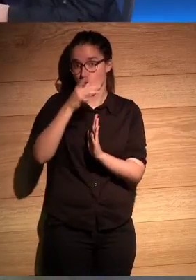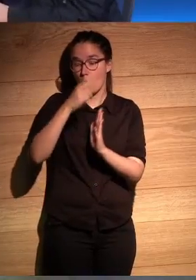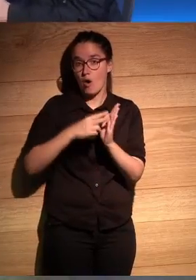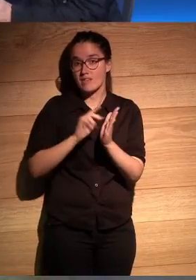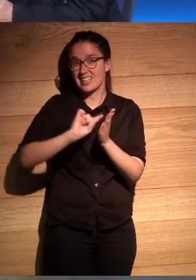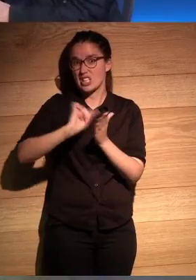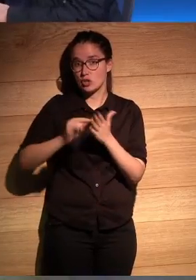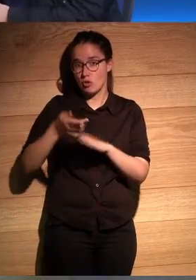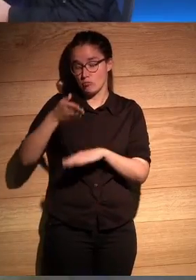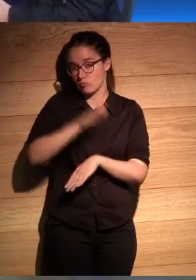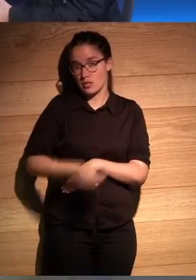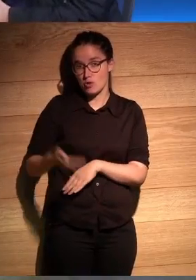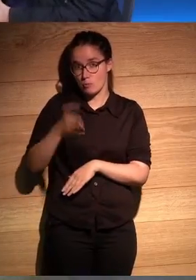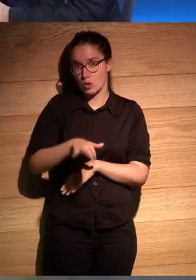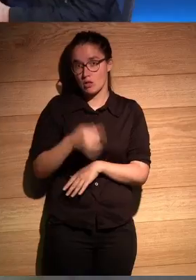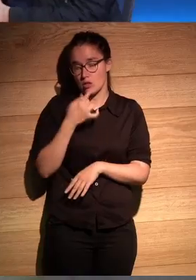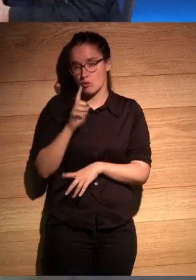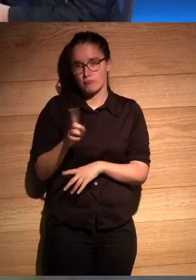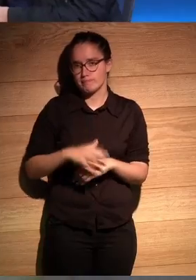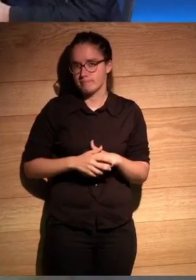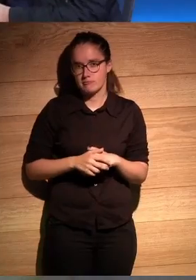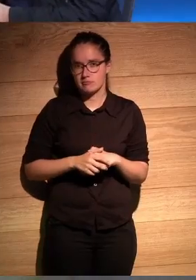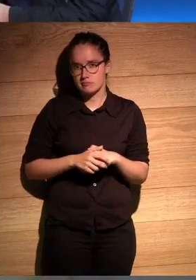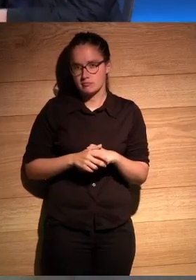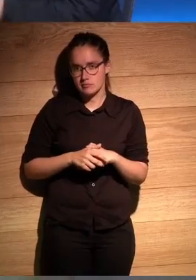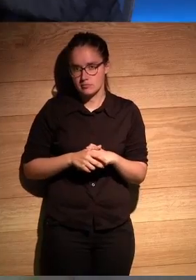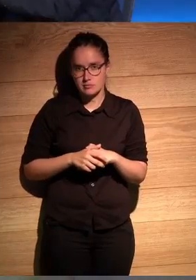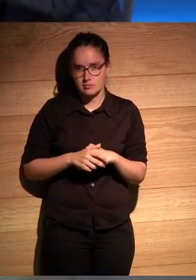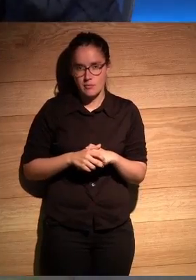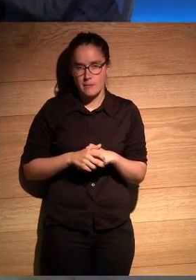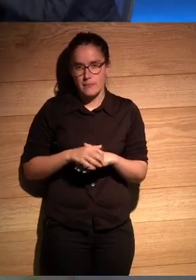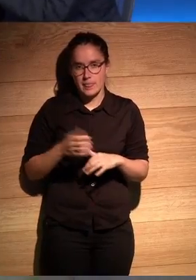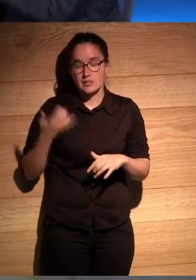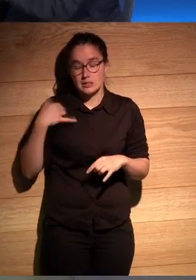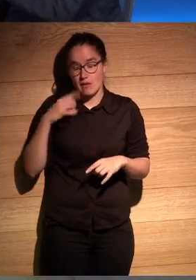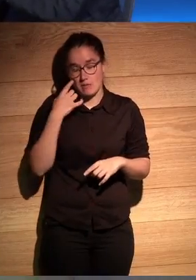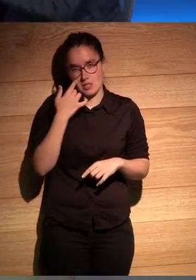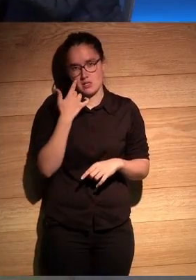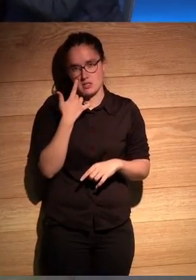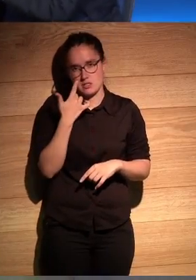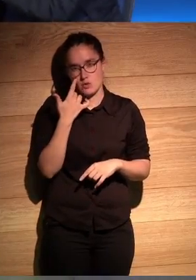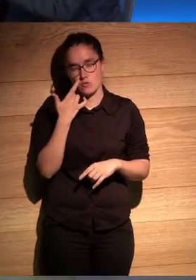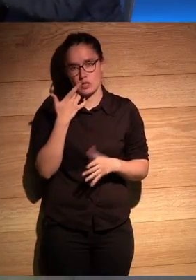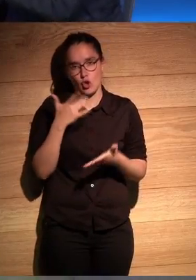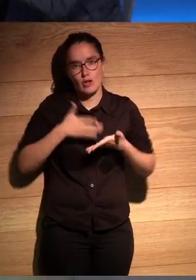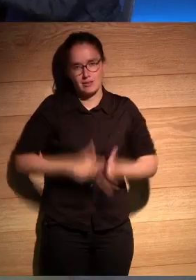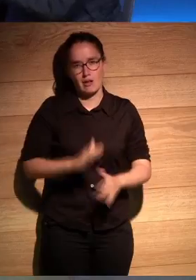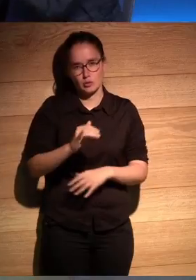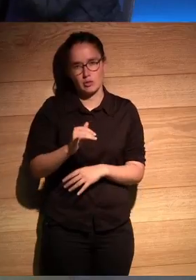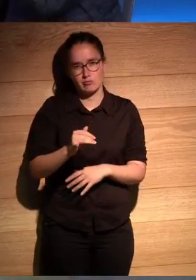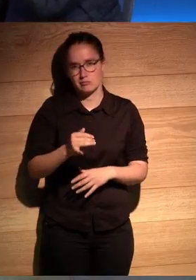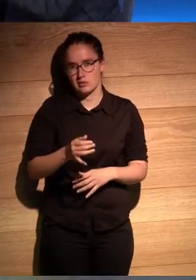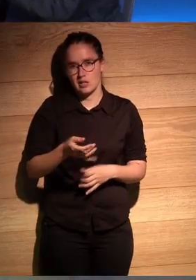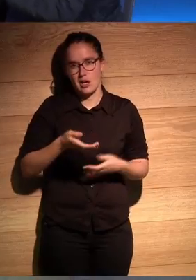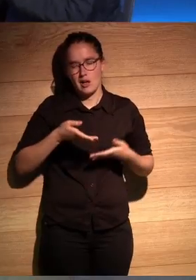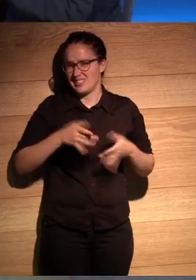moría un niño en el momento antes que murió y me dice no no me dice ya vas a ver cuando tengas un hijo te vas a dejar de